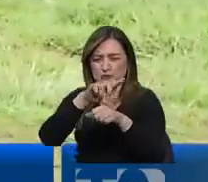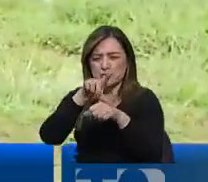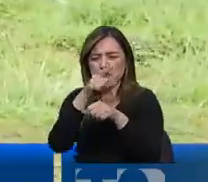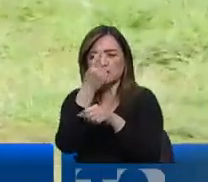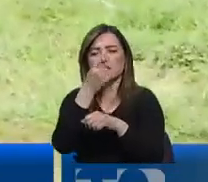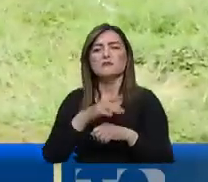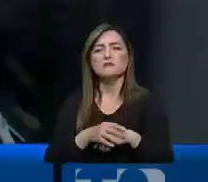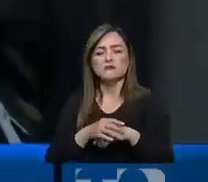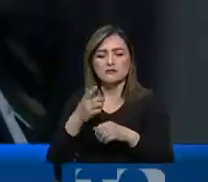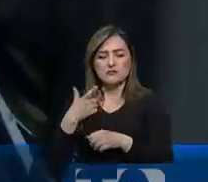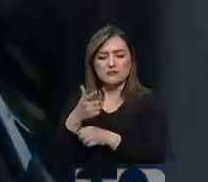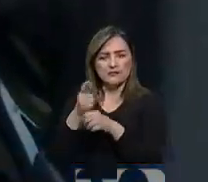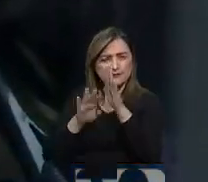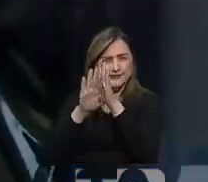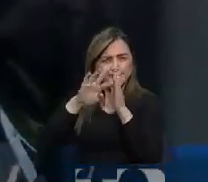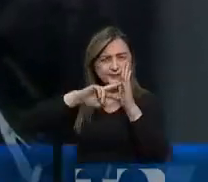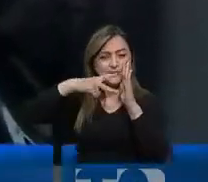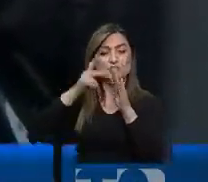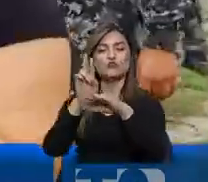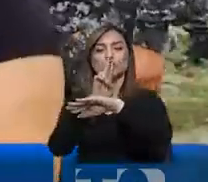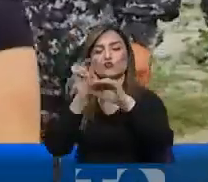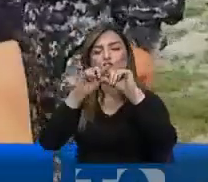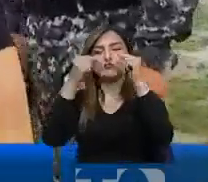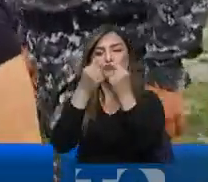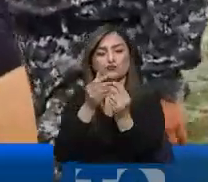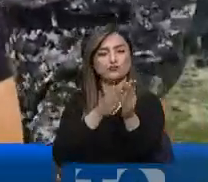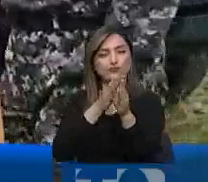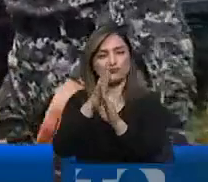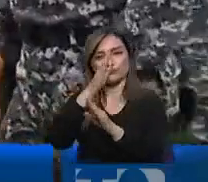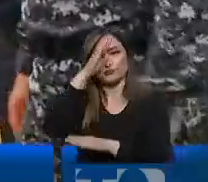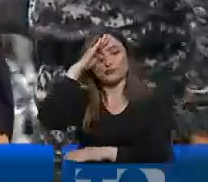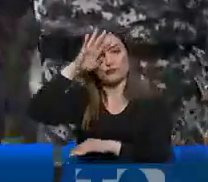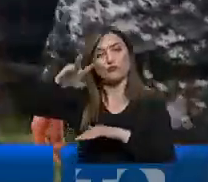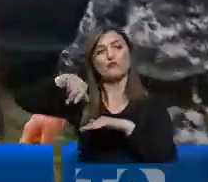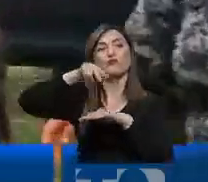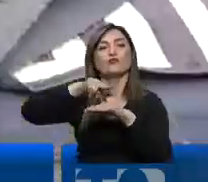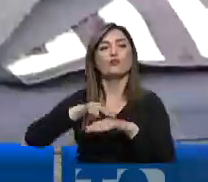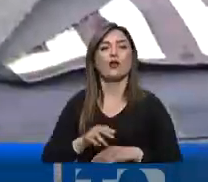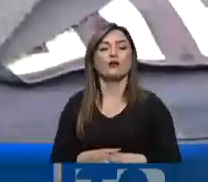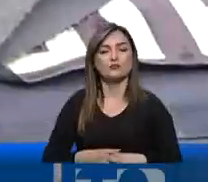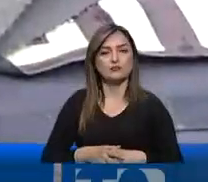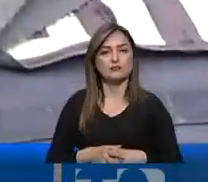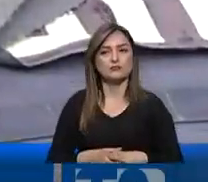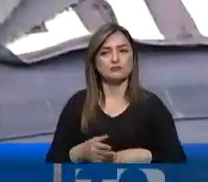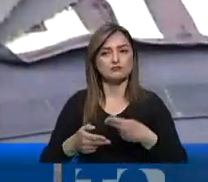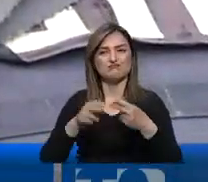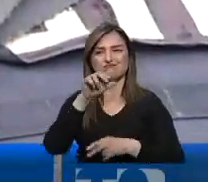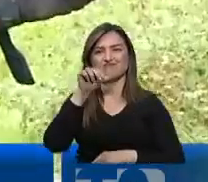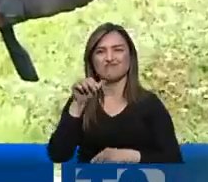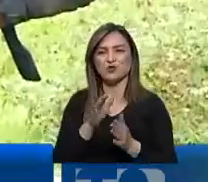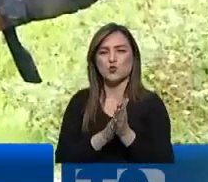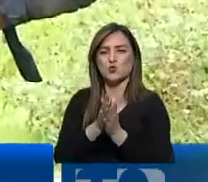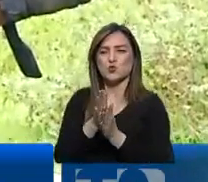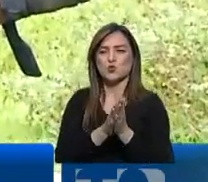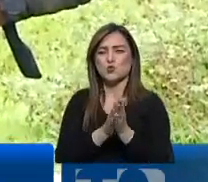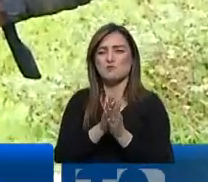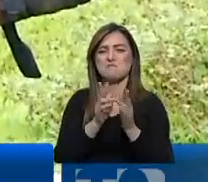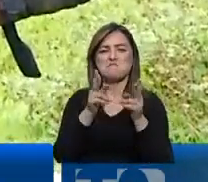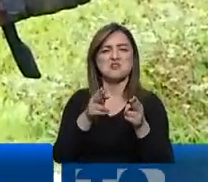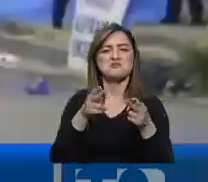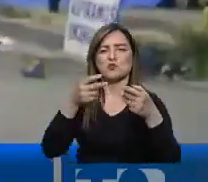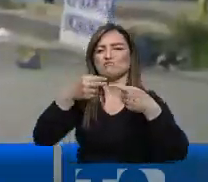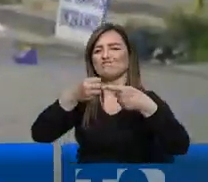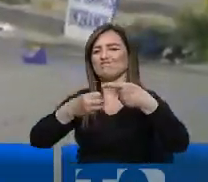Armas de calibre mayor utilizadas por el Grupo de Intervención y Rescate de la Policía Nacional. Y que la AMPA perfeccionando el delito busca ya tiene armamento de similares